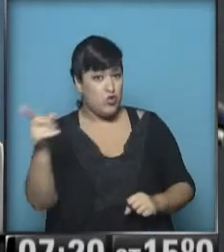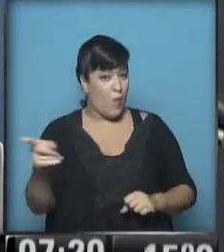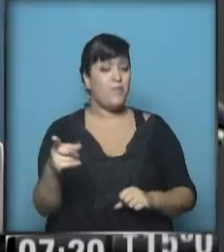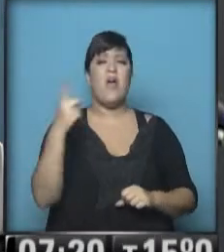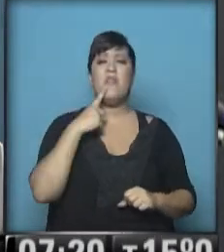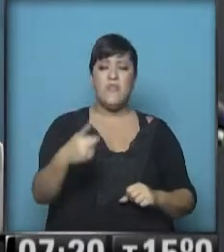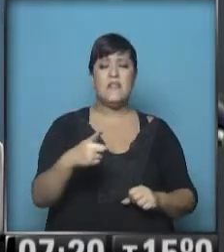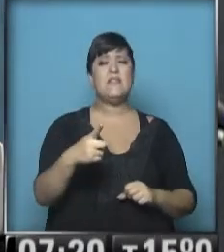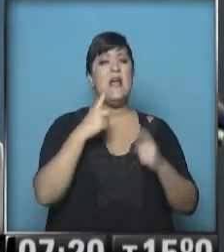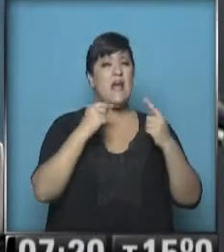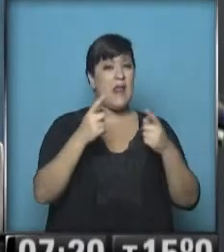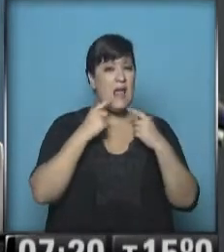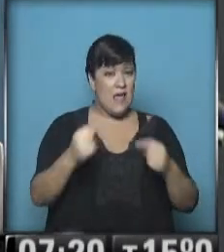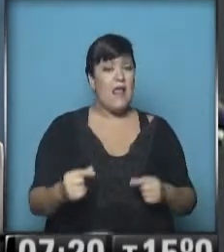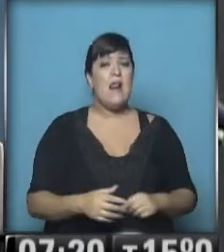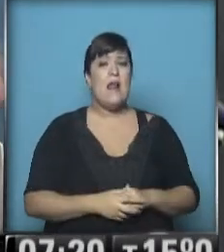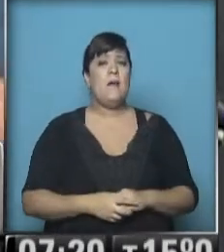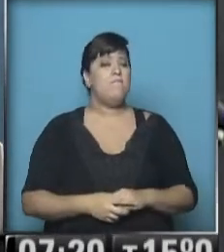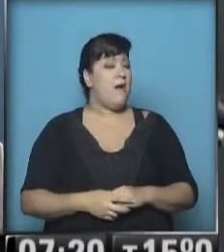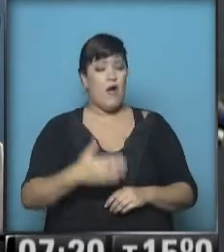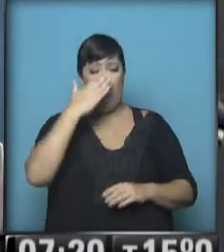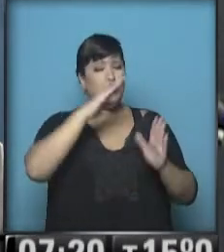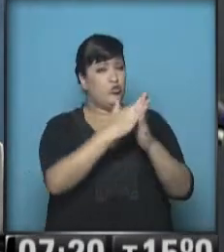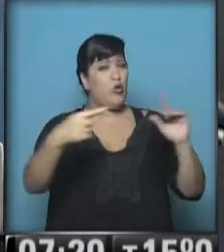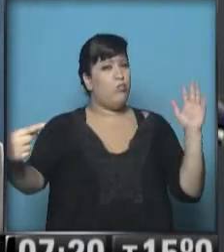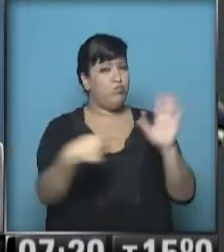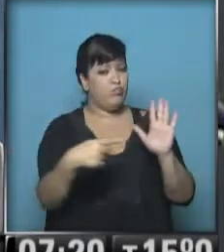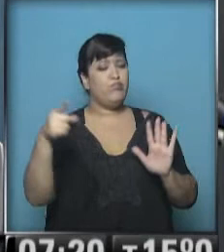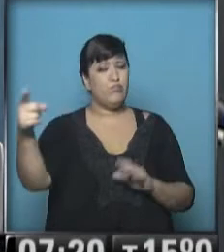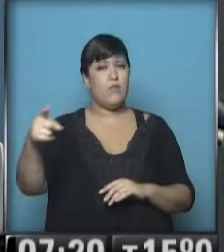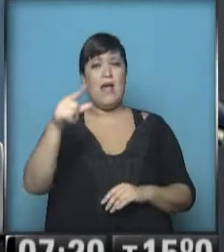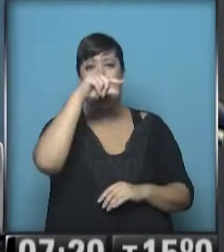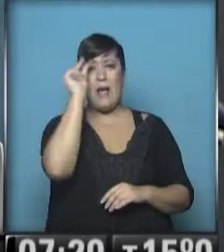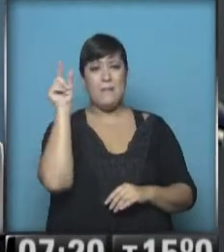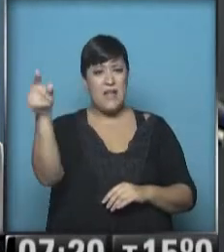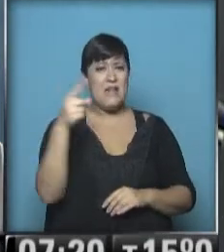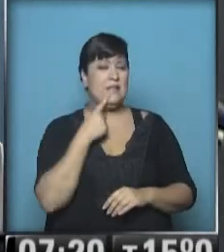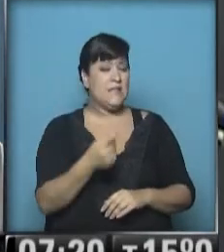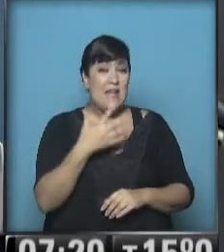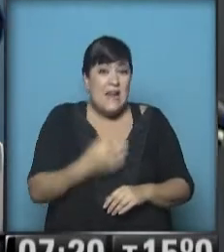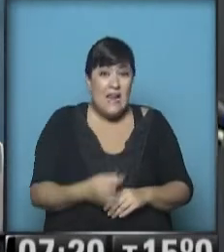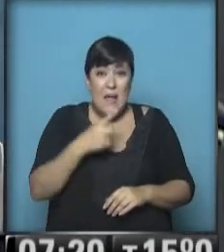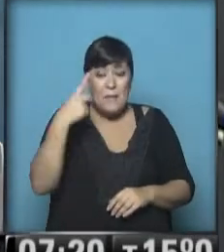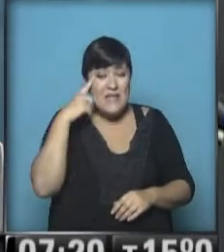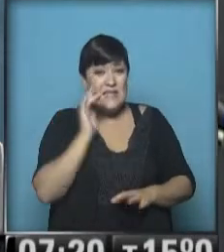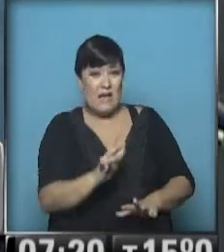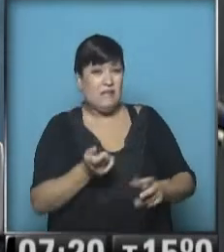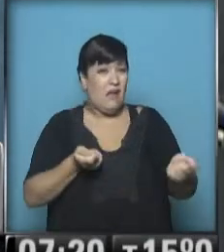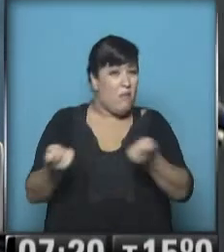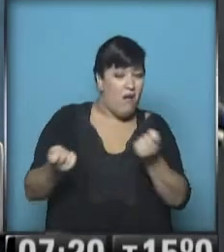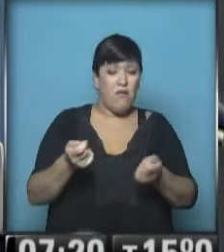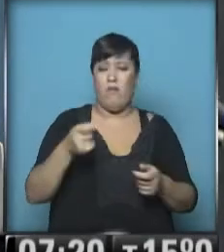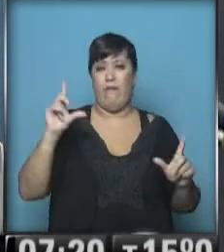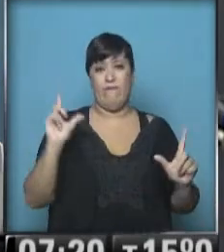la inconstitucionalidad de la normativa. El jefe de gabinete, Capitanich, consideró vergonzosa la maniobra y